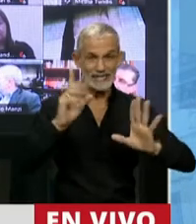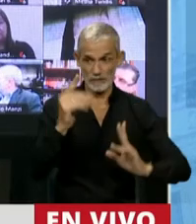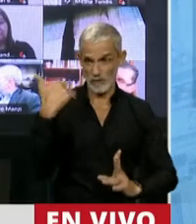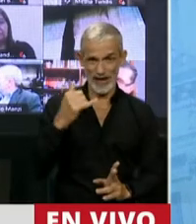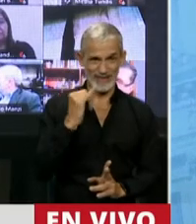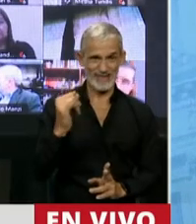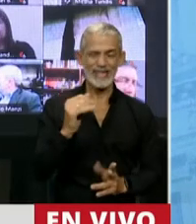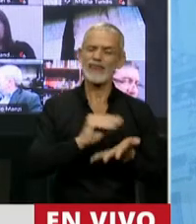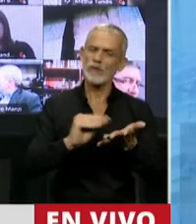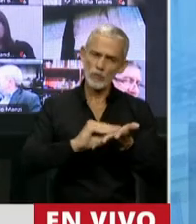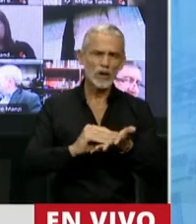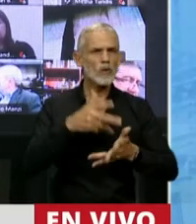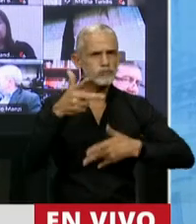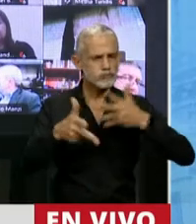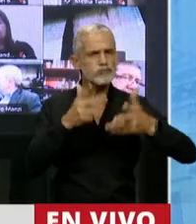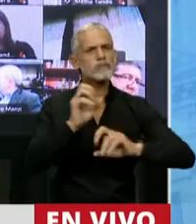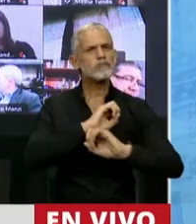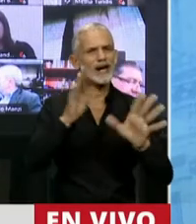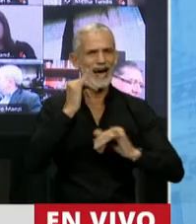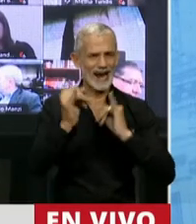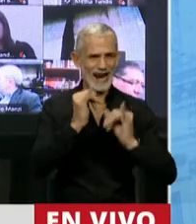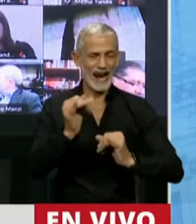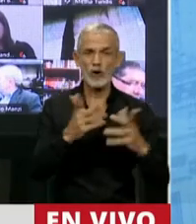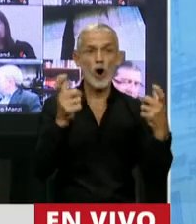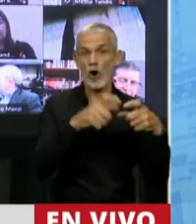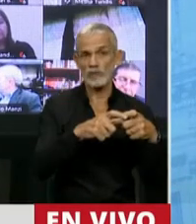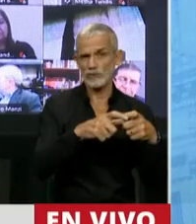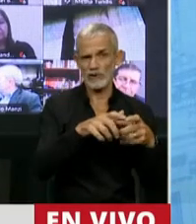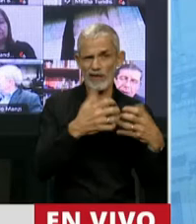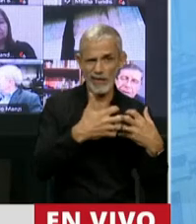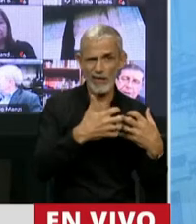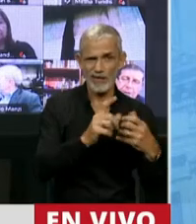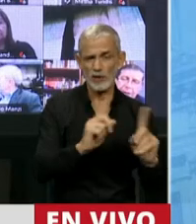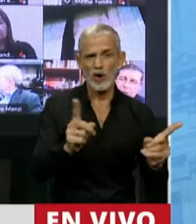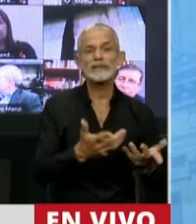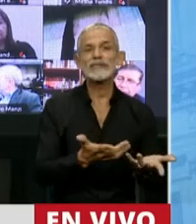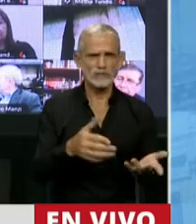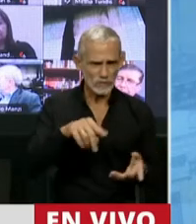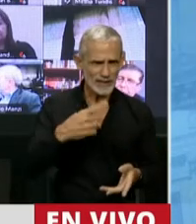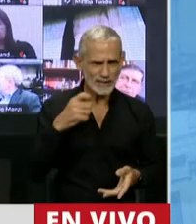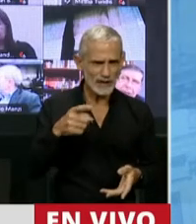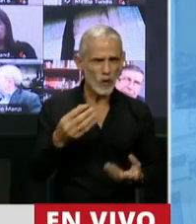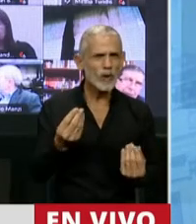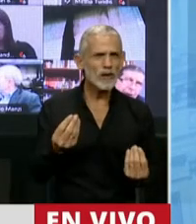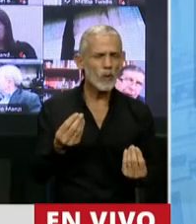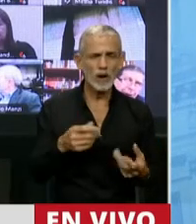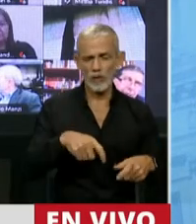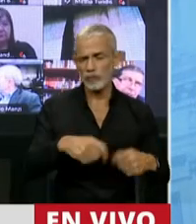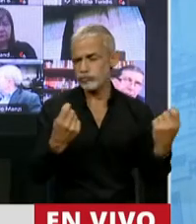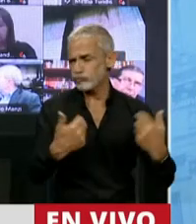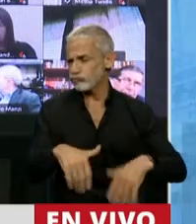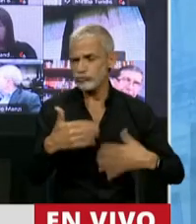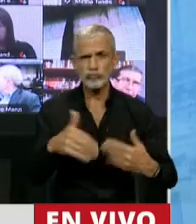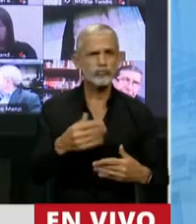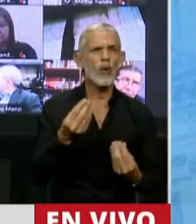recién muchos diputados, esto que no funciona en las comisiones, se dieron cuenta del enorme perjuicio que